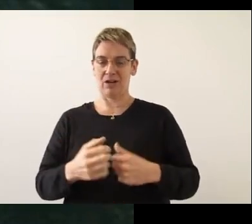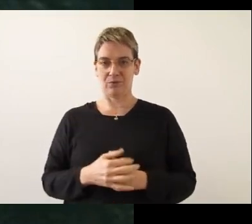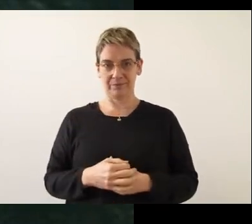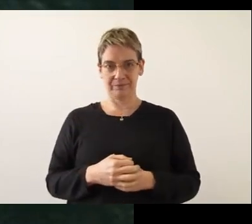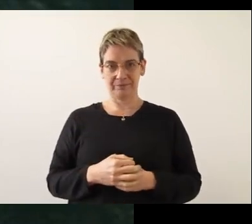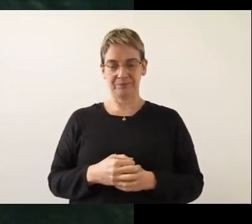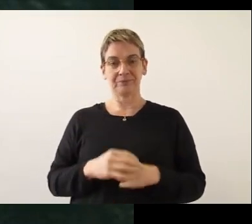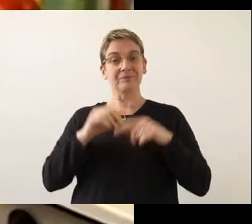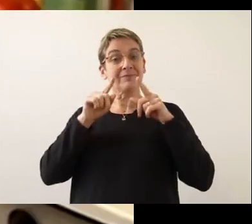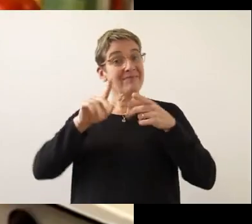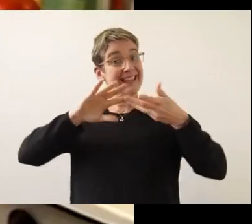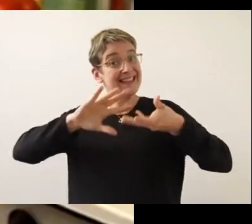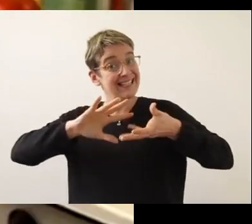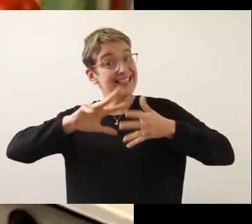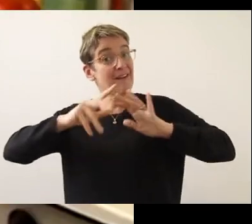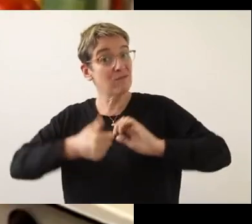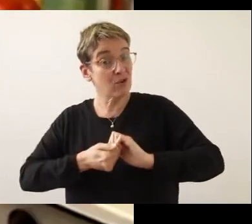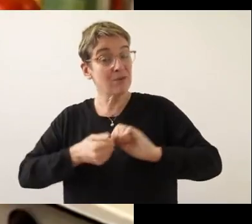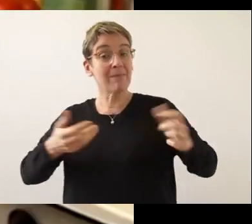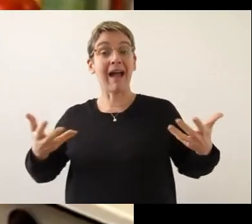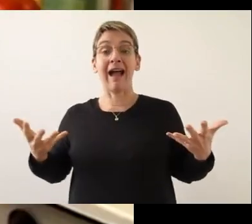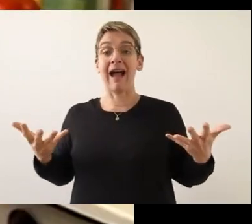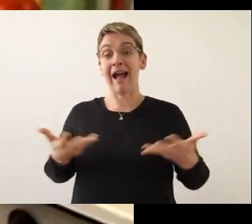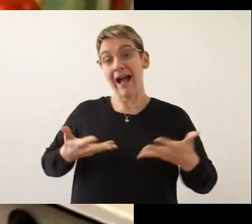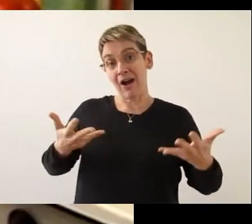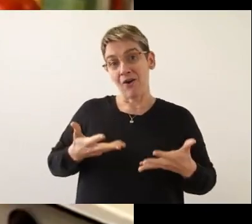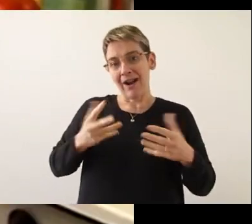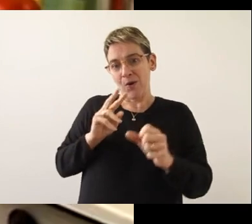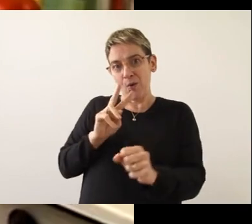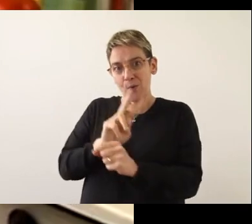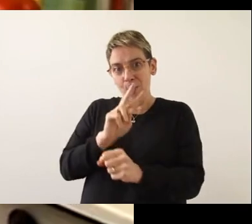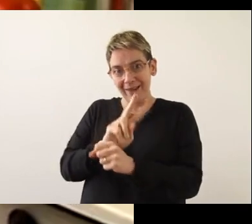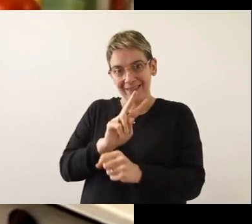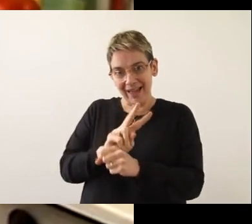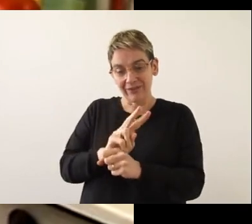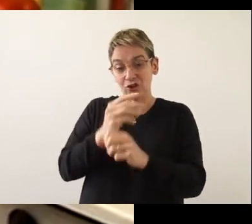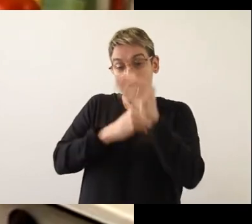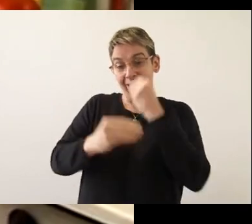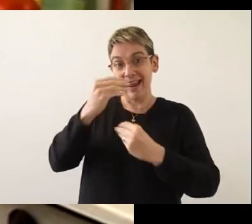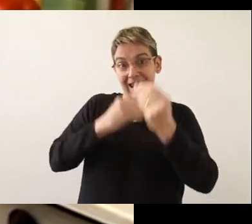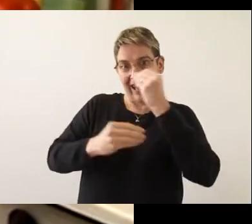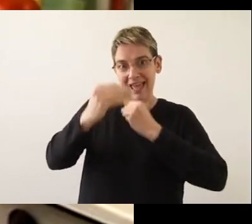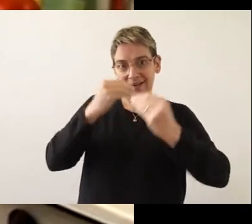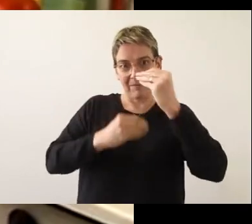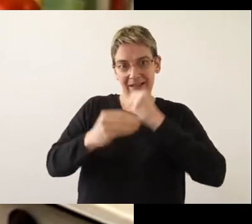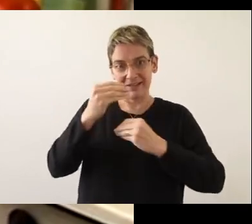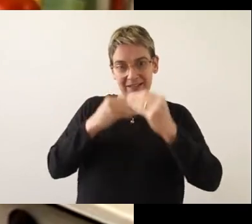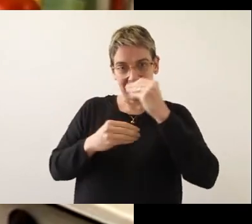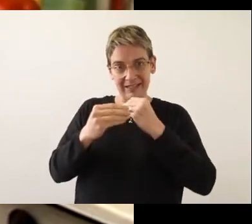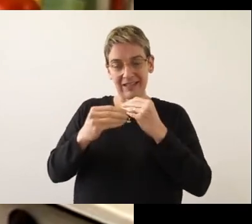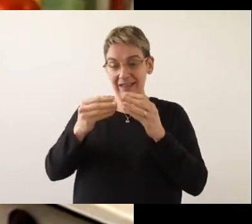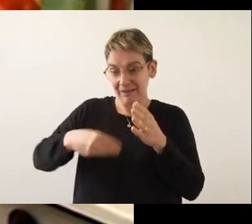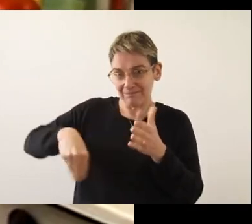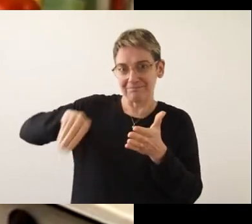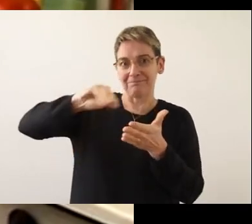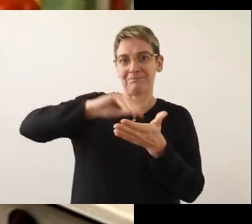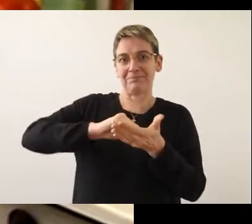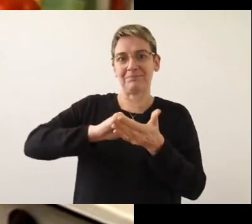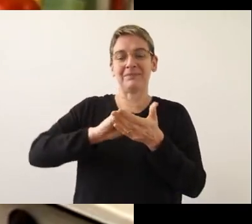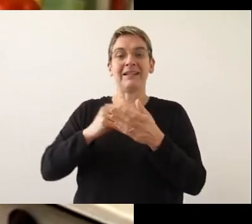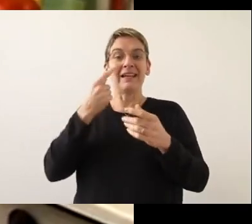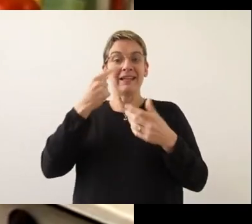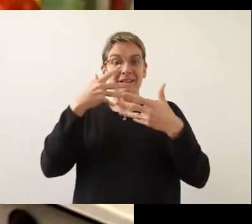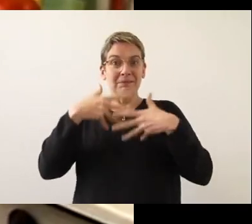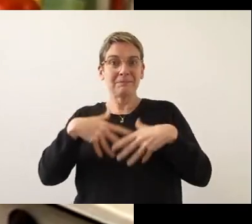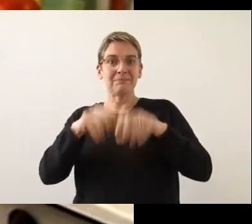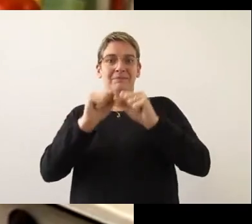la salud. De esta forma, actuamos protegiendo el alimento por incorporación